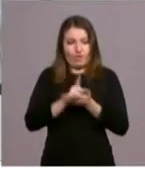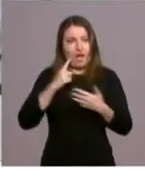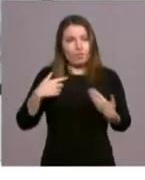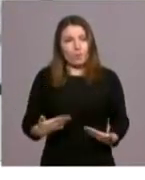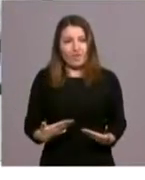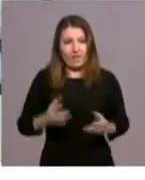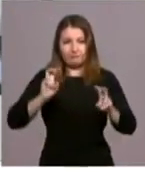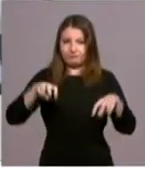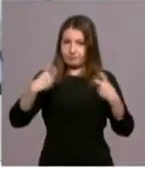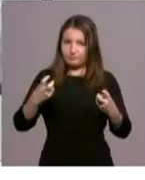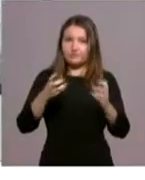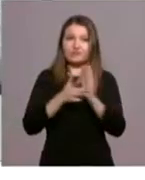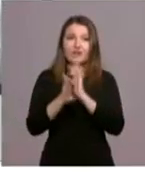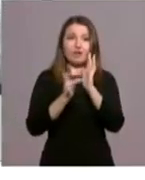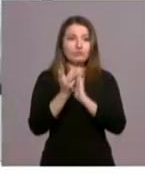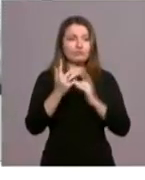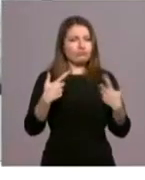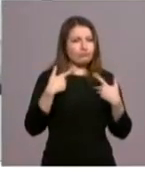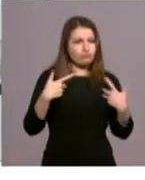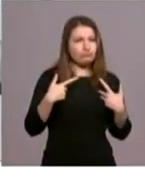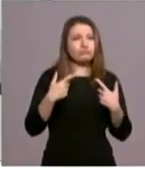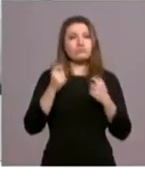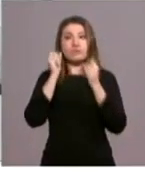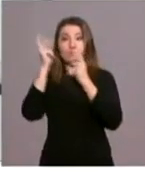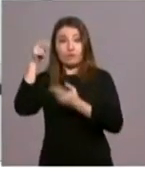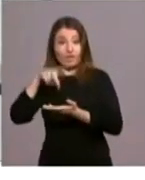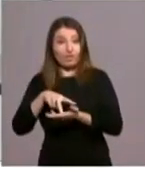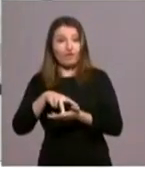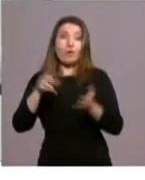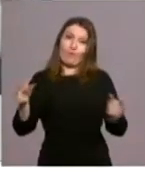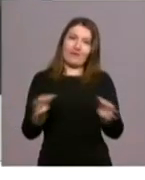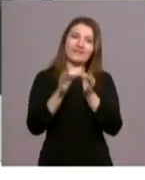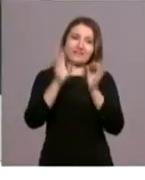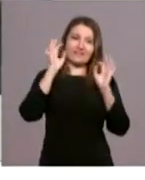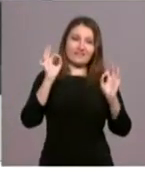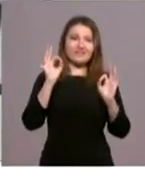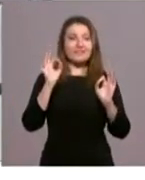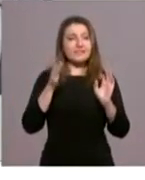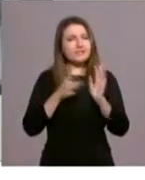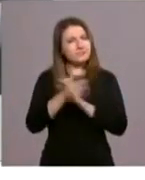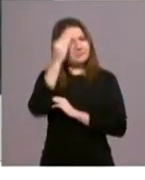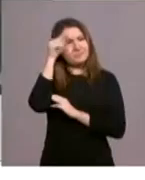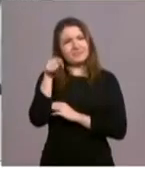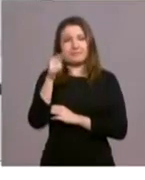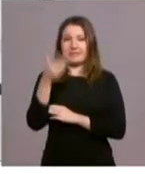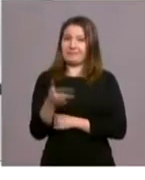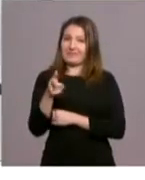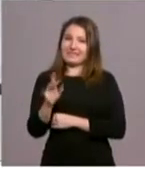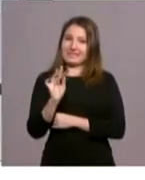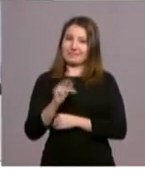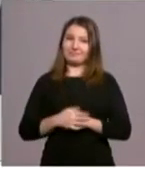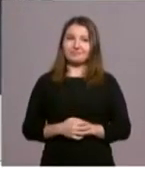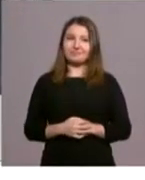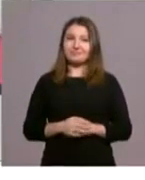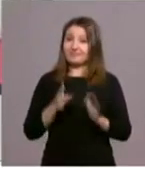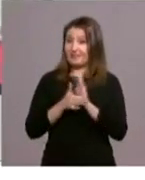pasión de Jesús, la resurrección de nuestro Señor, la Eucaristía, claro. Yo creo que esa es la clave, sí. Y